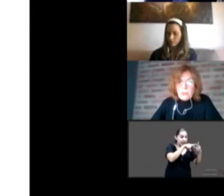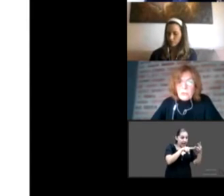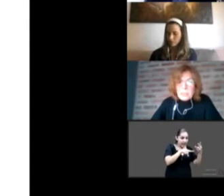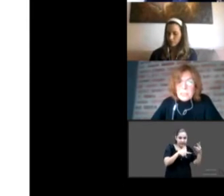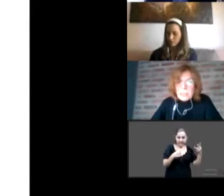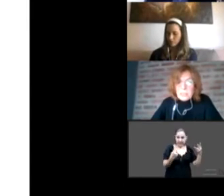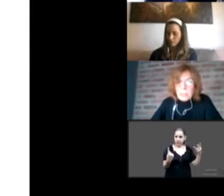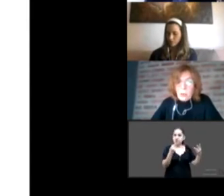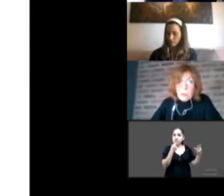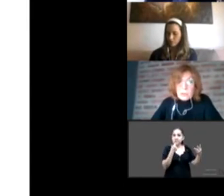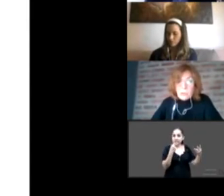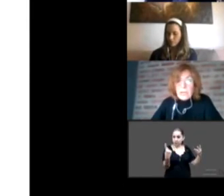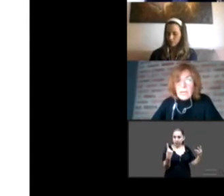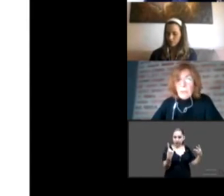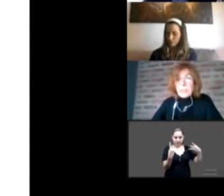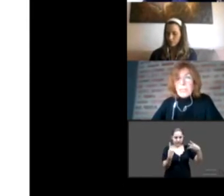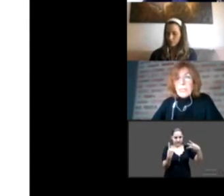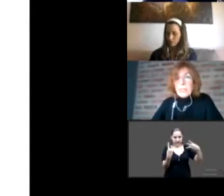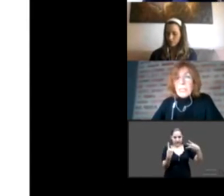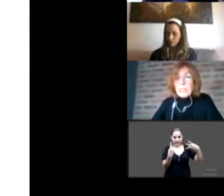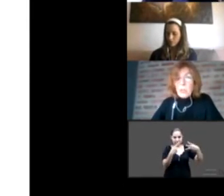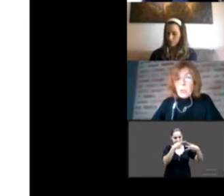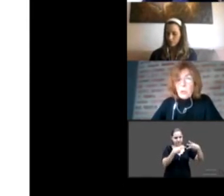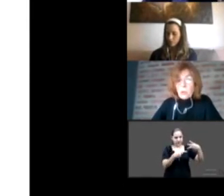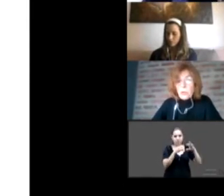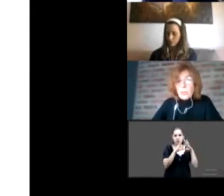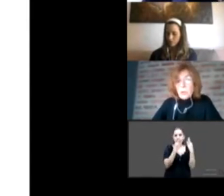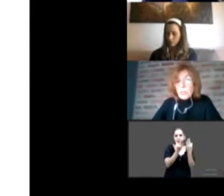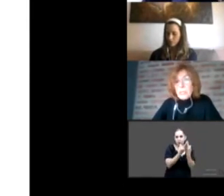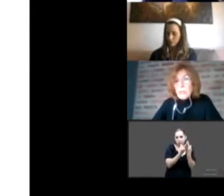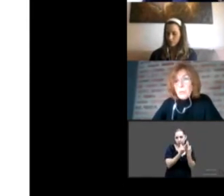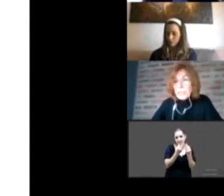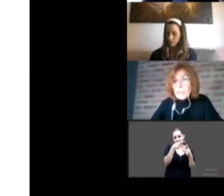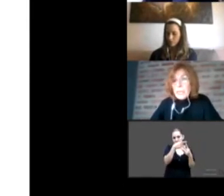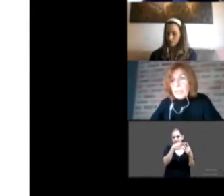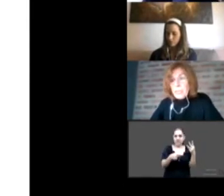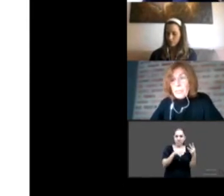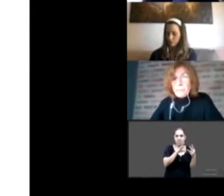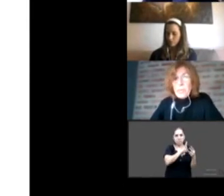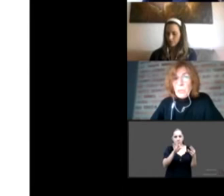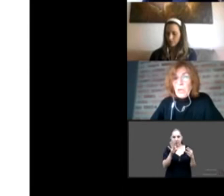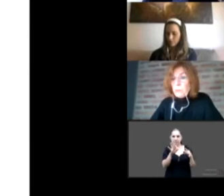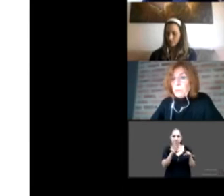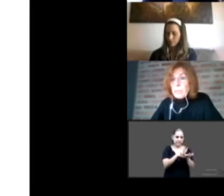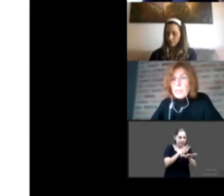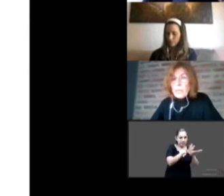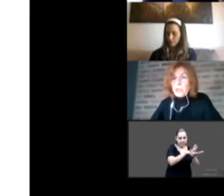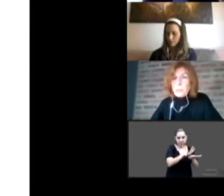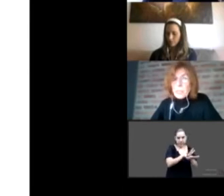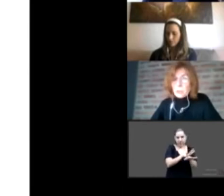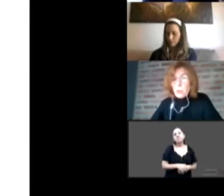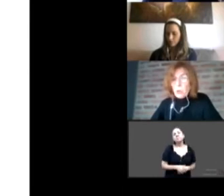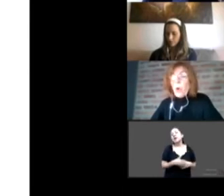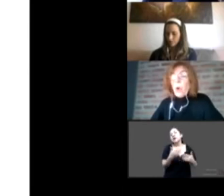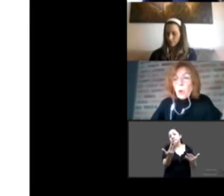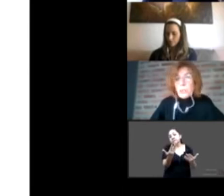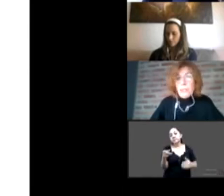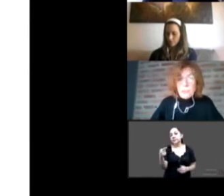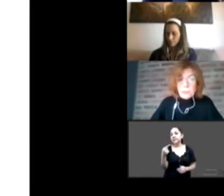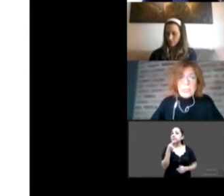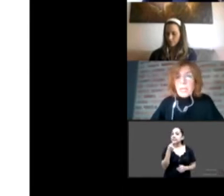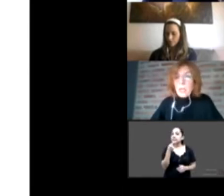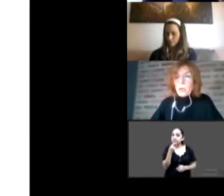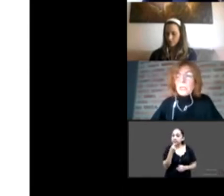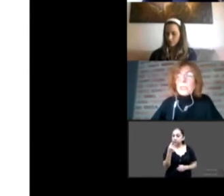Entonces, como decimos acá, puede ser que el niño o niña pueda estar en una familia de acogimiento o